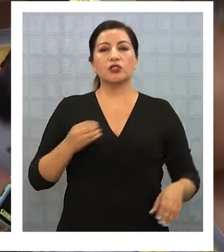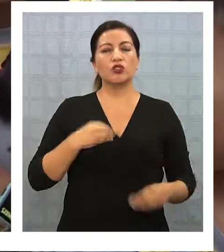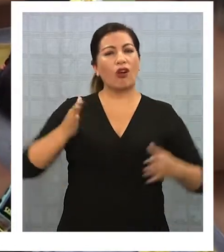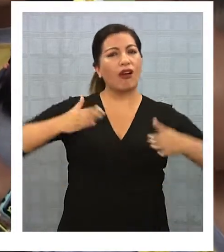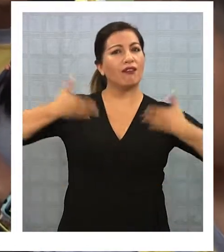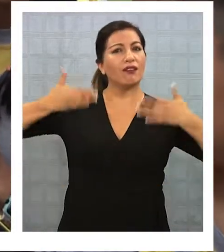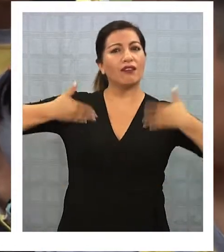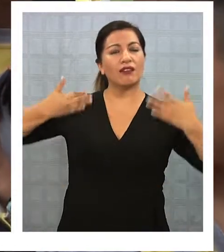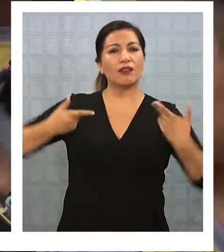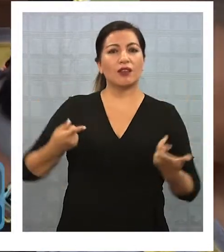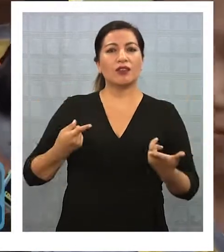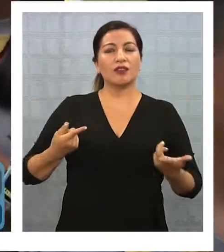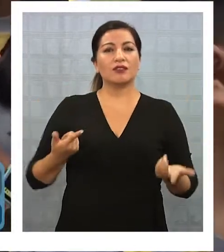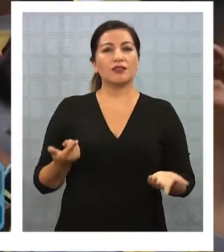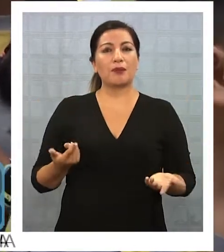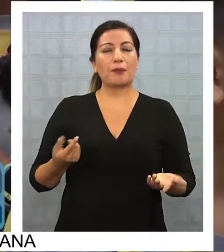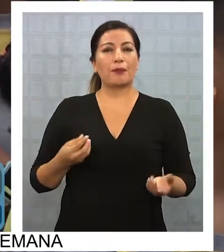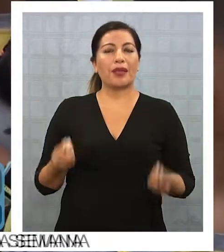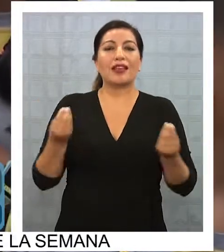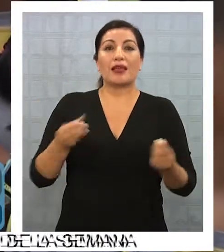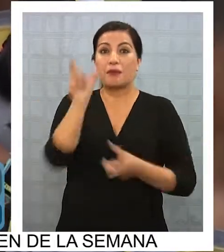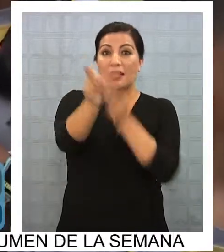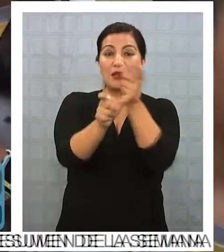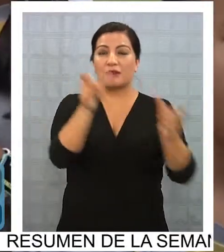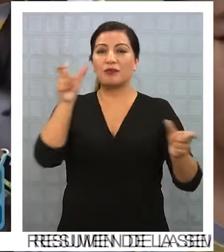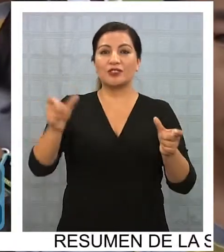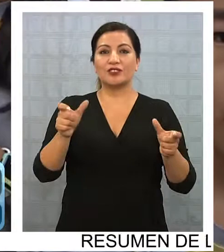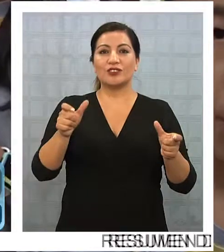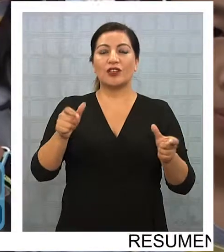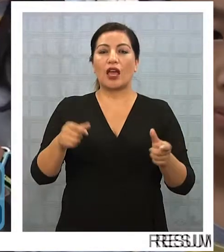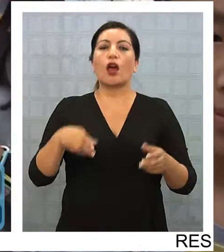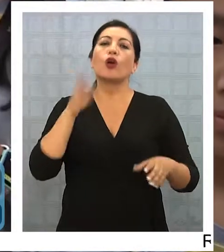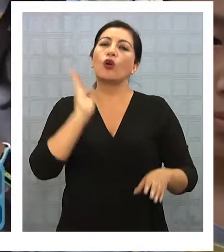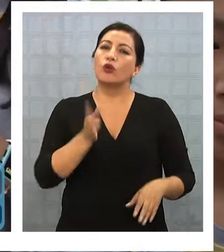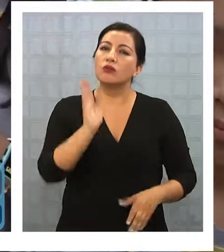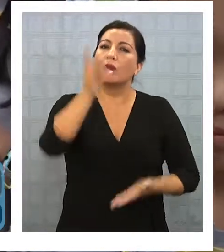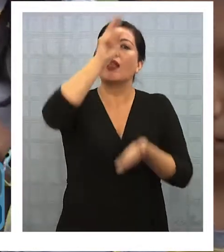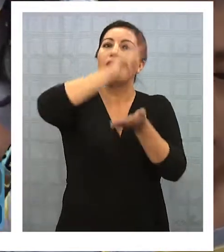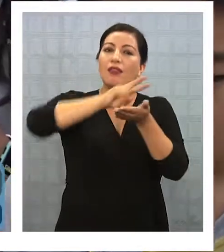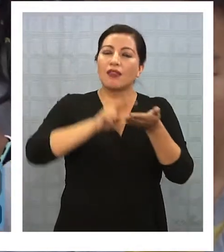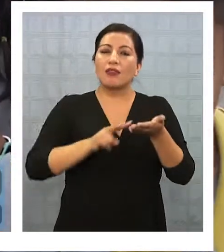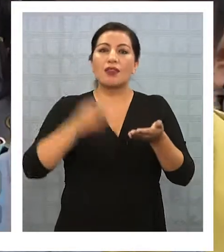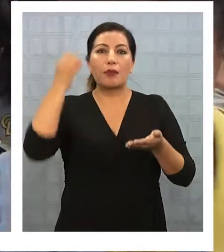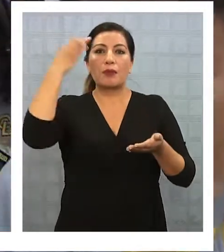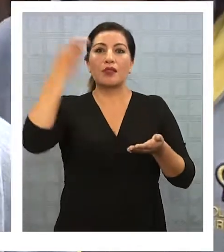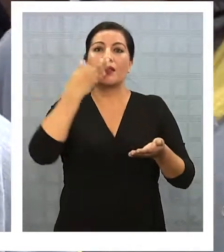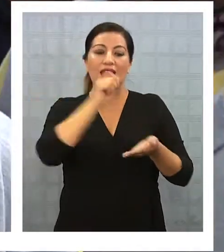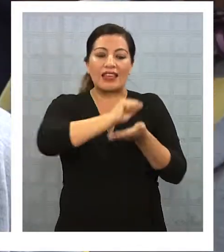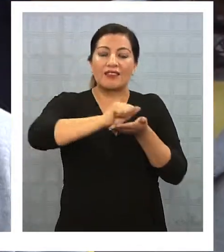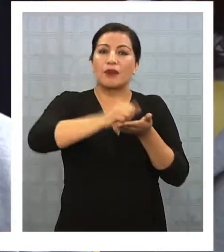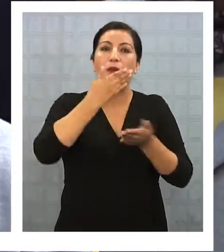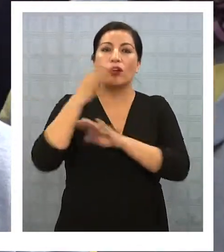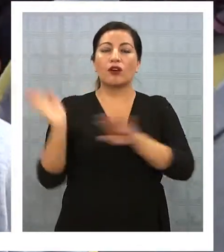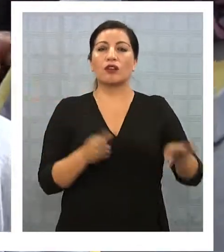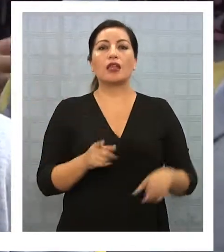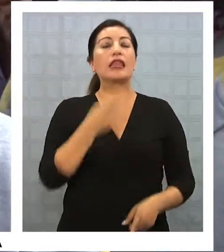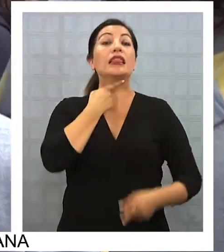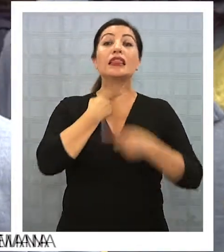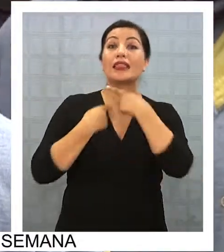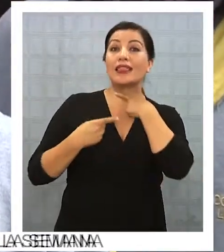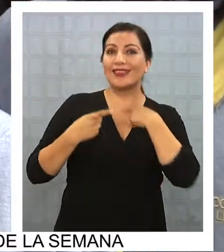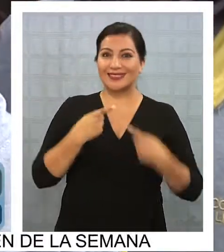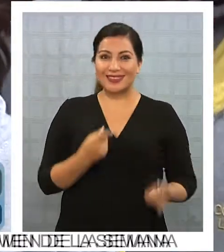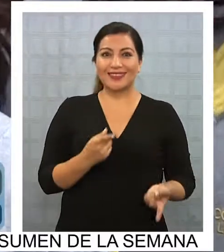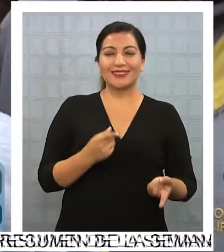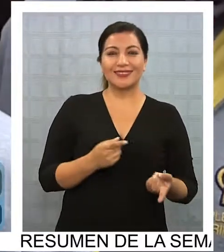motivó harto porque esto incentiva a todas las personas a seguir leyendo y a aprender a escribir mejor. De verdad es que es súper interesante